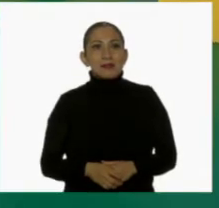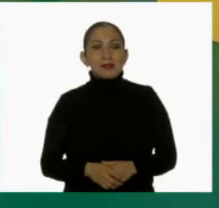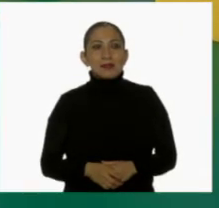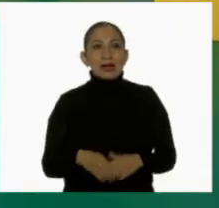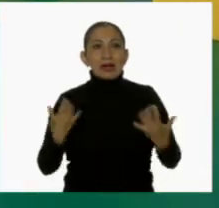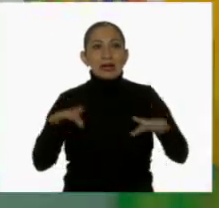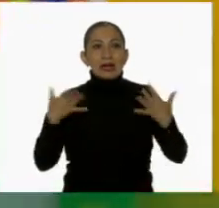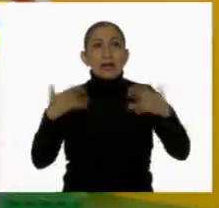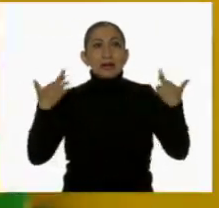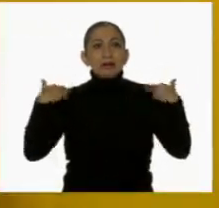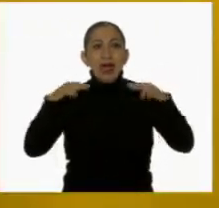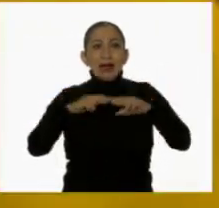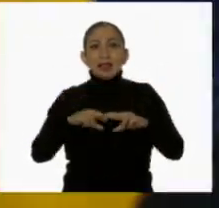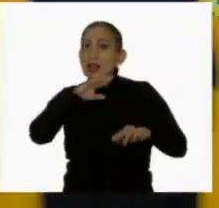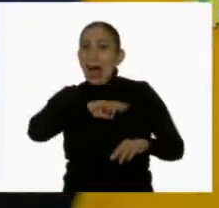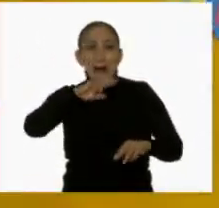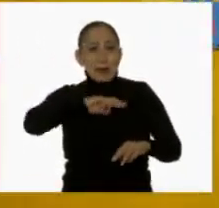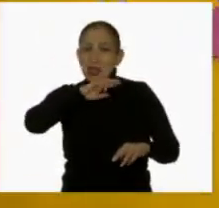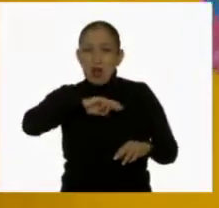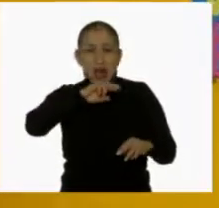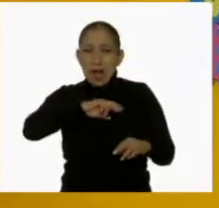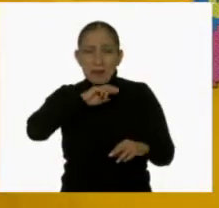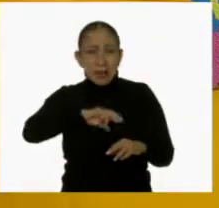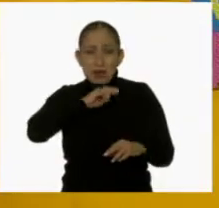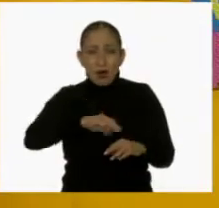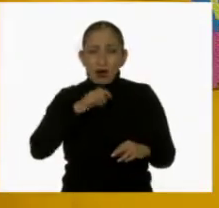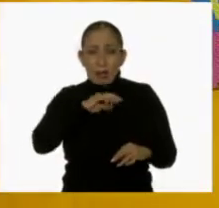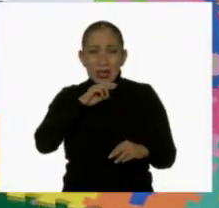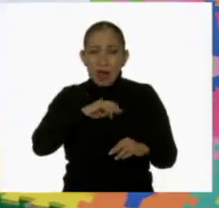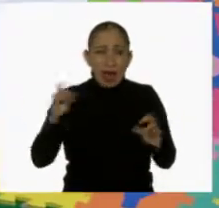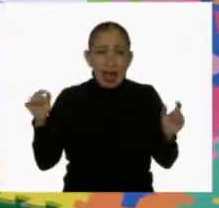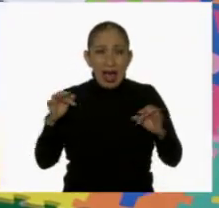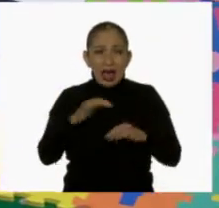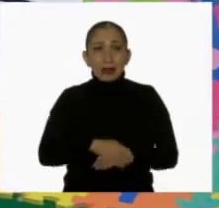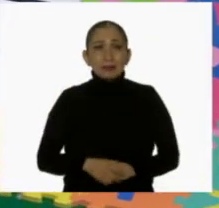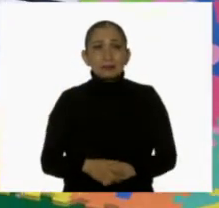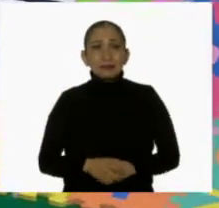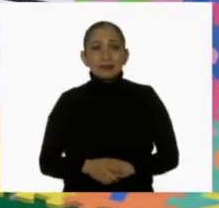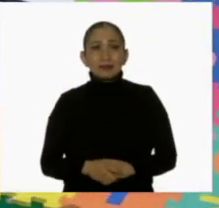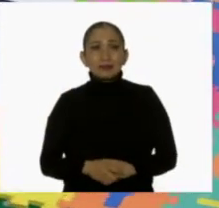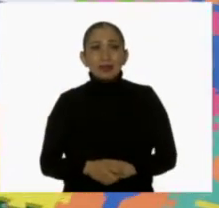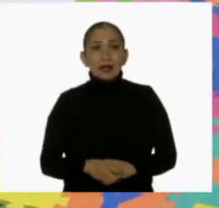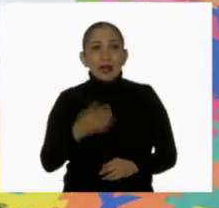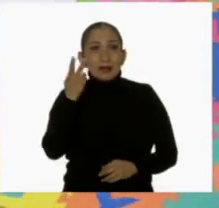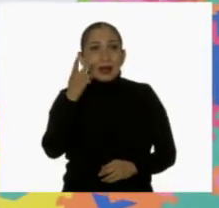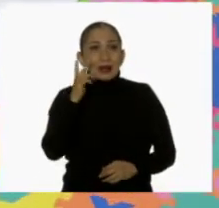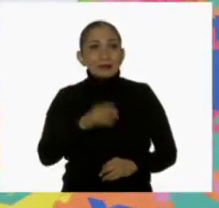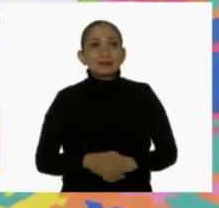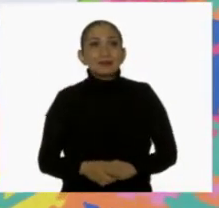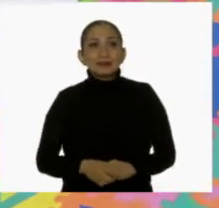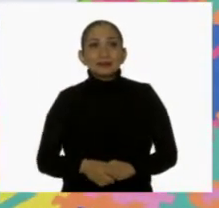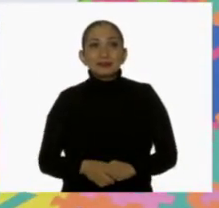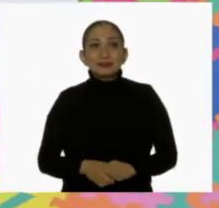Ay, maestro Gustavo. Lo más rápido que puedas. Lo más rápido que puedas, rápido que yo. A ver, a ver.